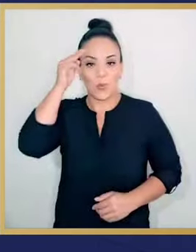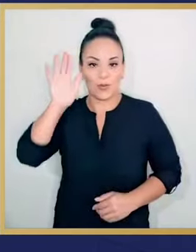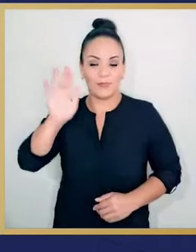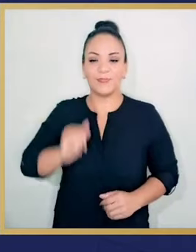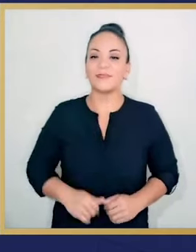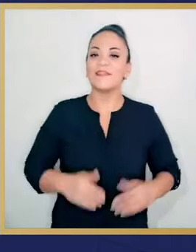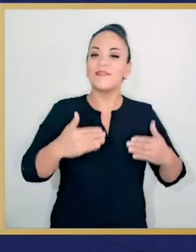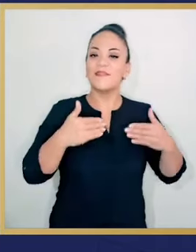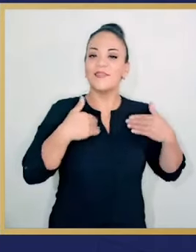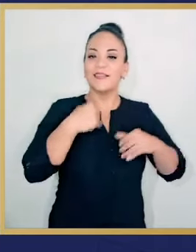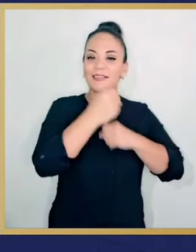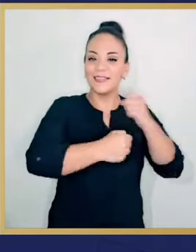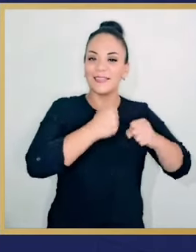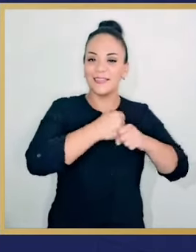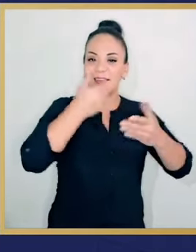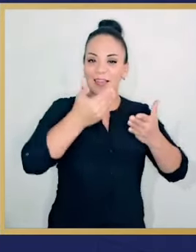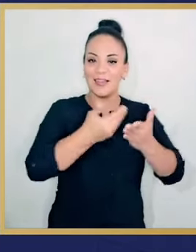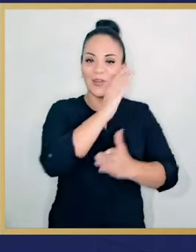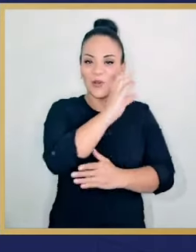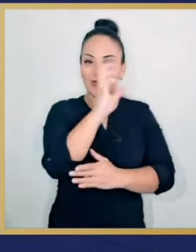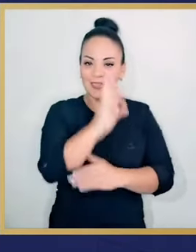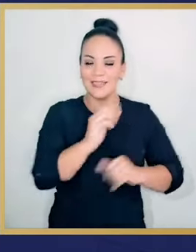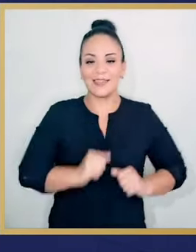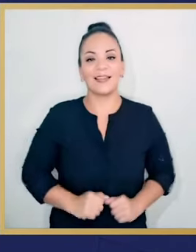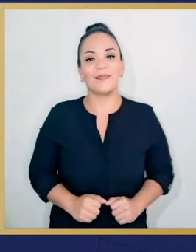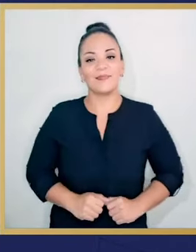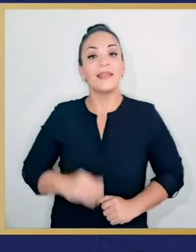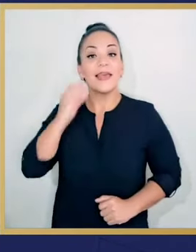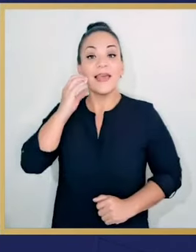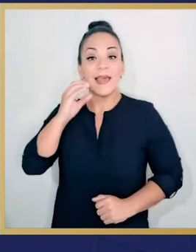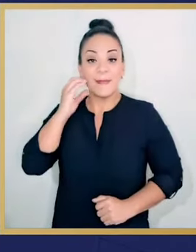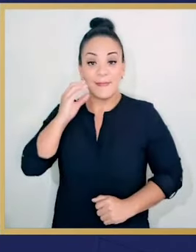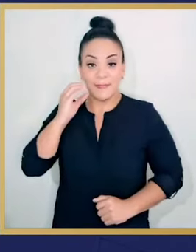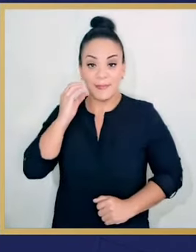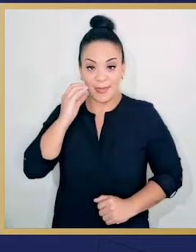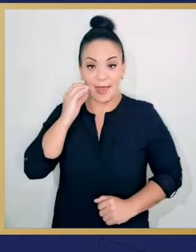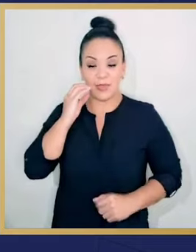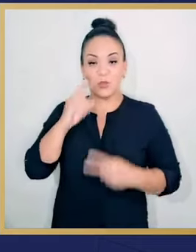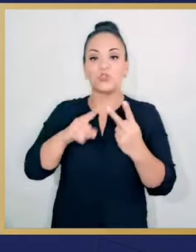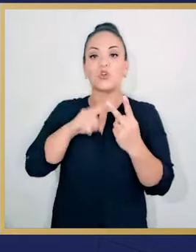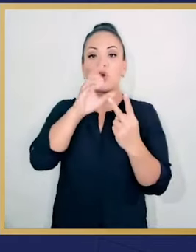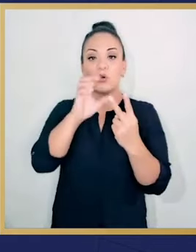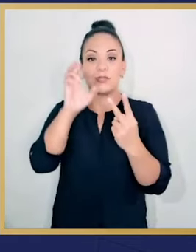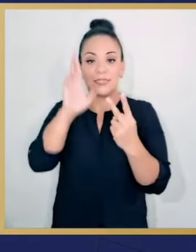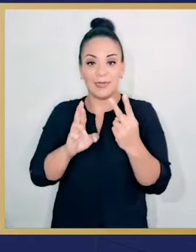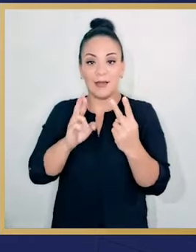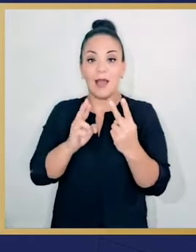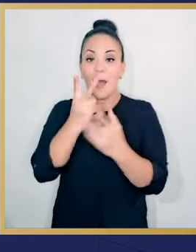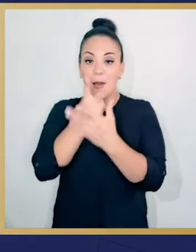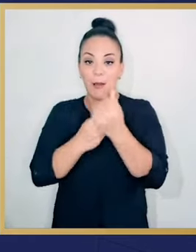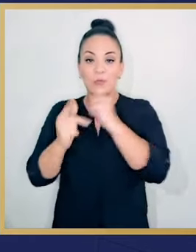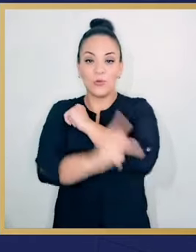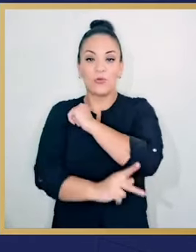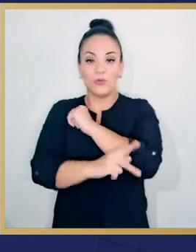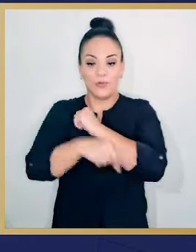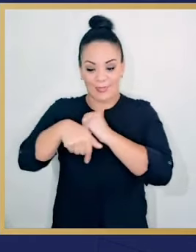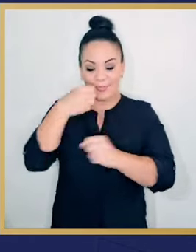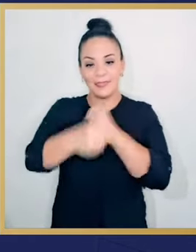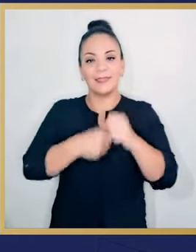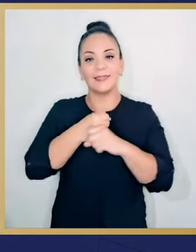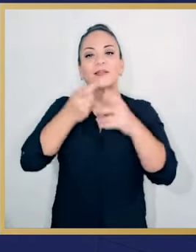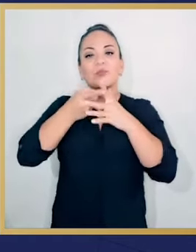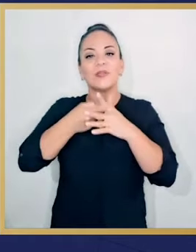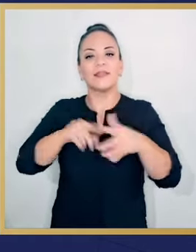Bienvenidos Costa Rica. Feliz Anio Nuevo Costa Rica. Emiratos Árabes Unidos y Costa Rica inician